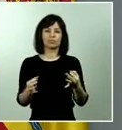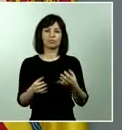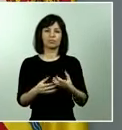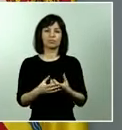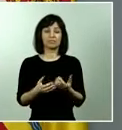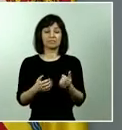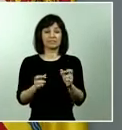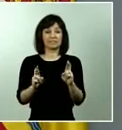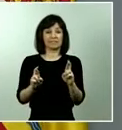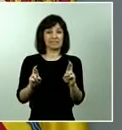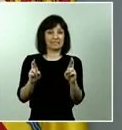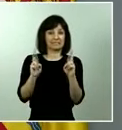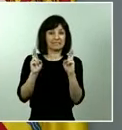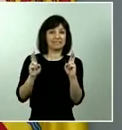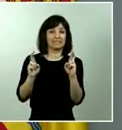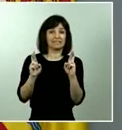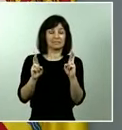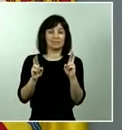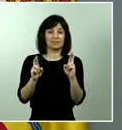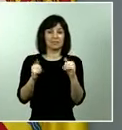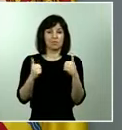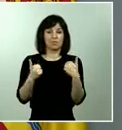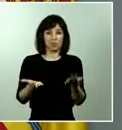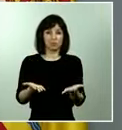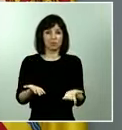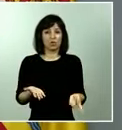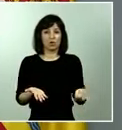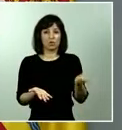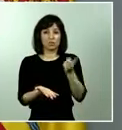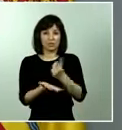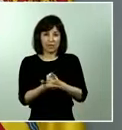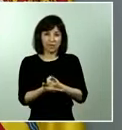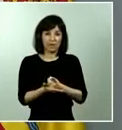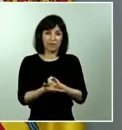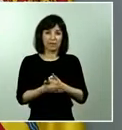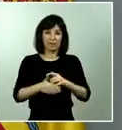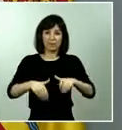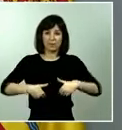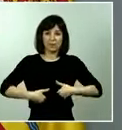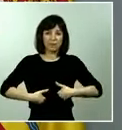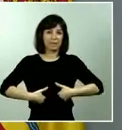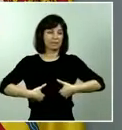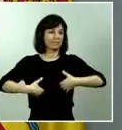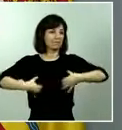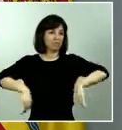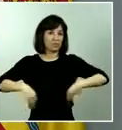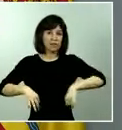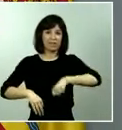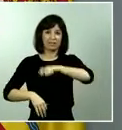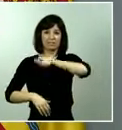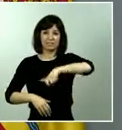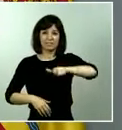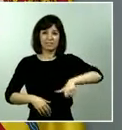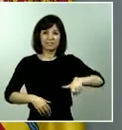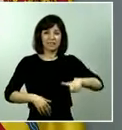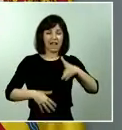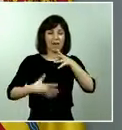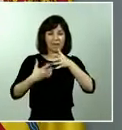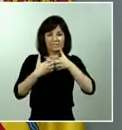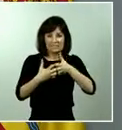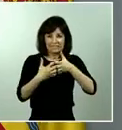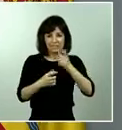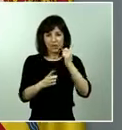rápido y pronto restablecimiento del conjunto de ciudadanos, de conciudadanos que se encuentran luchando contra el virus.